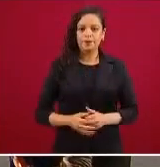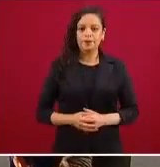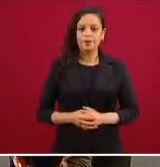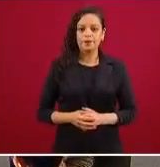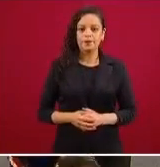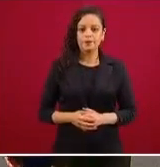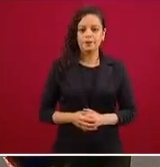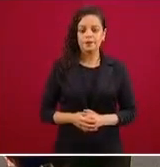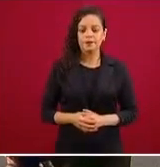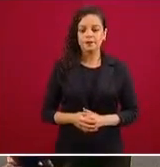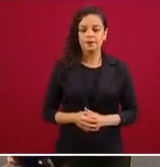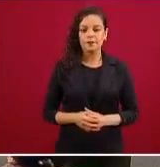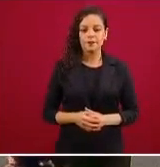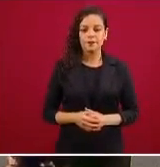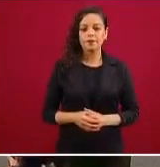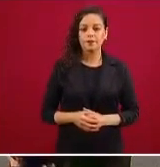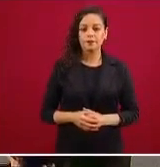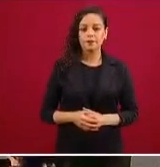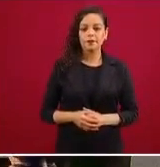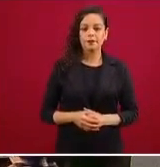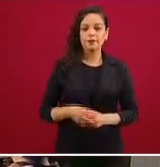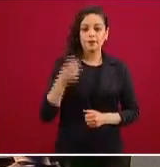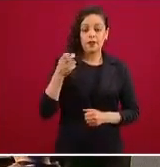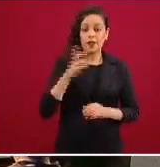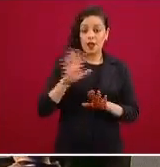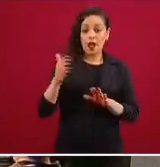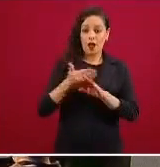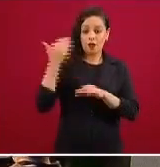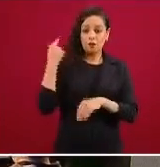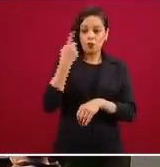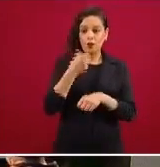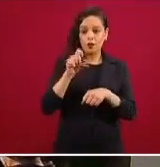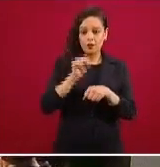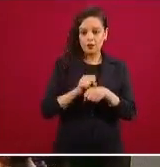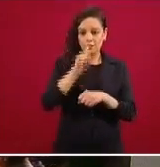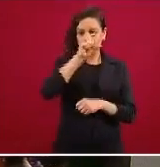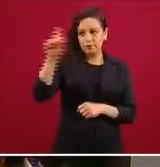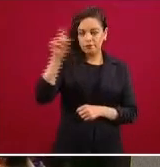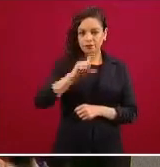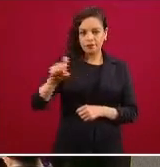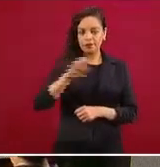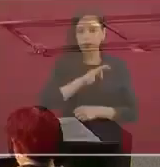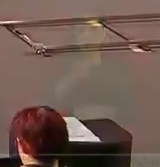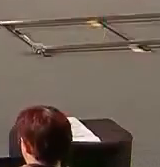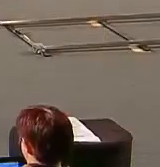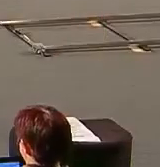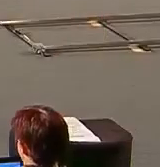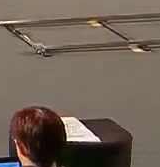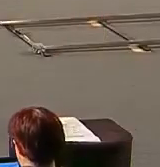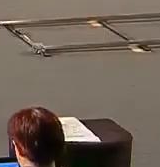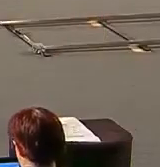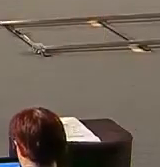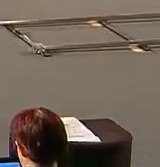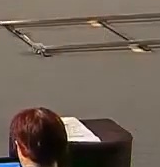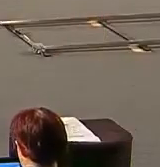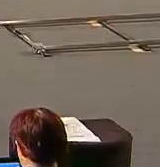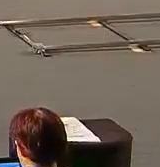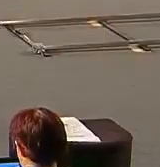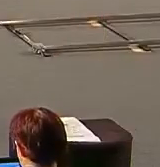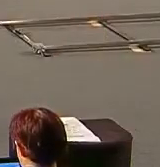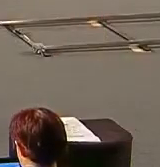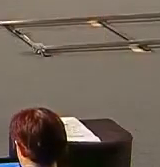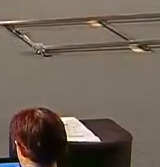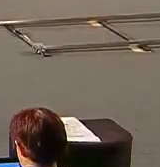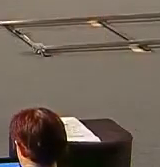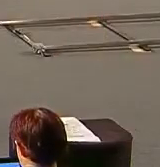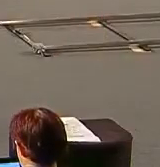en esta tabla que ya tenemos desde hace una semana mostramos tanto los casos sospechosos como los confirmados retomando sobre conceptos